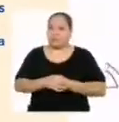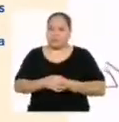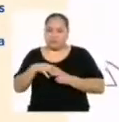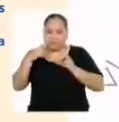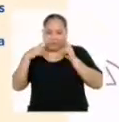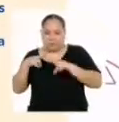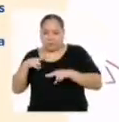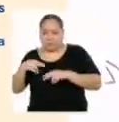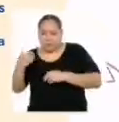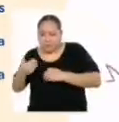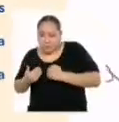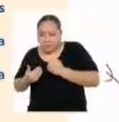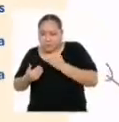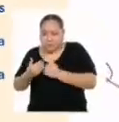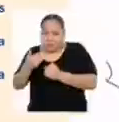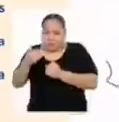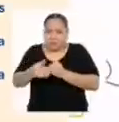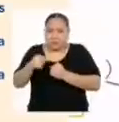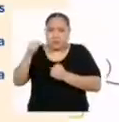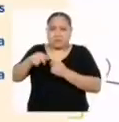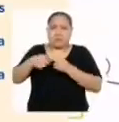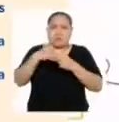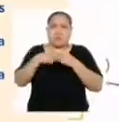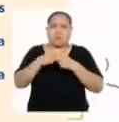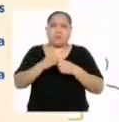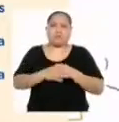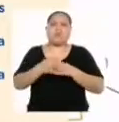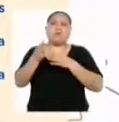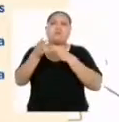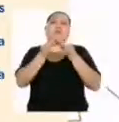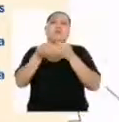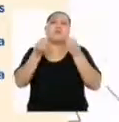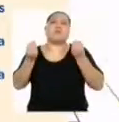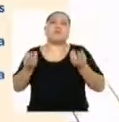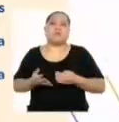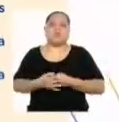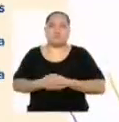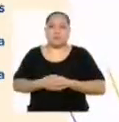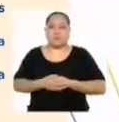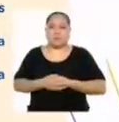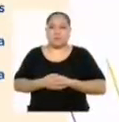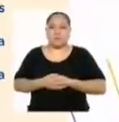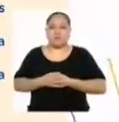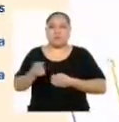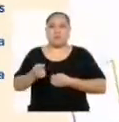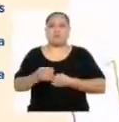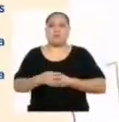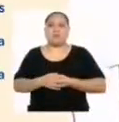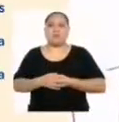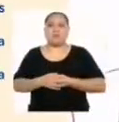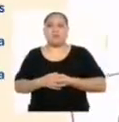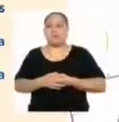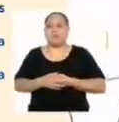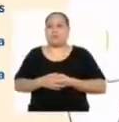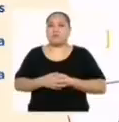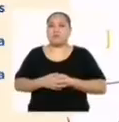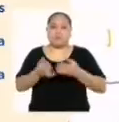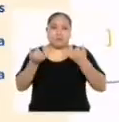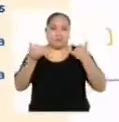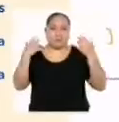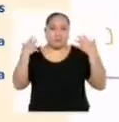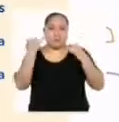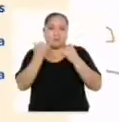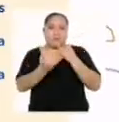¿Revisas tus procedimientos en el desarrollo de la situación? Explica de qué forma lo realices. Muy bien. Ahora, para